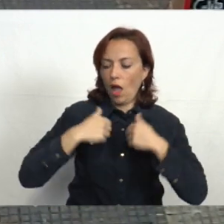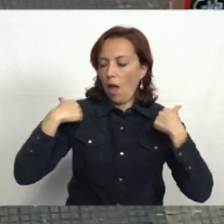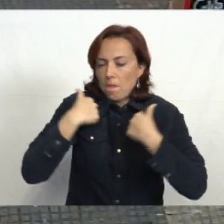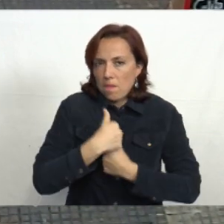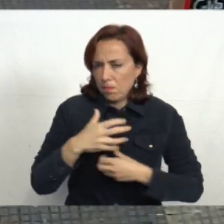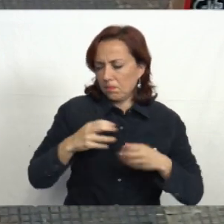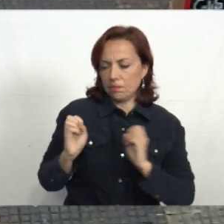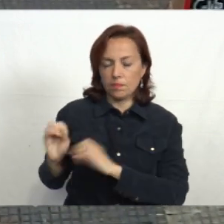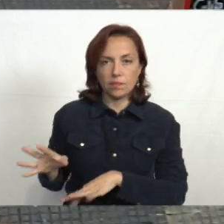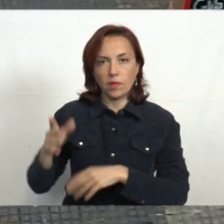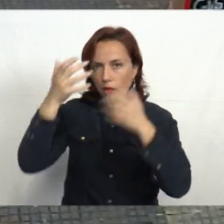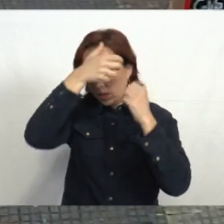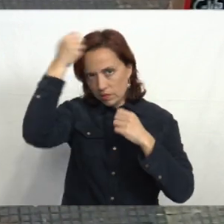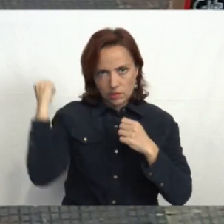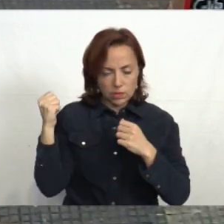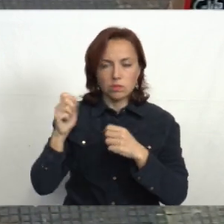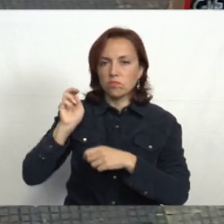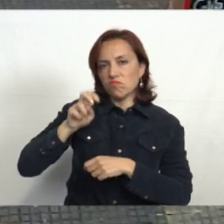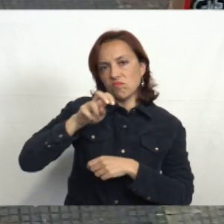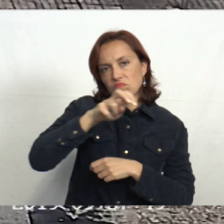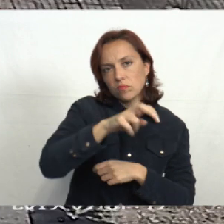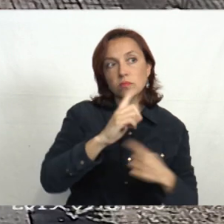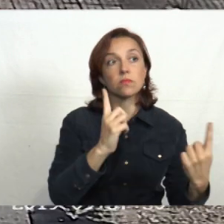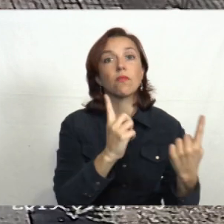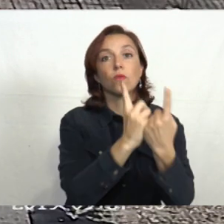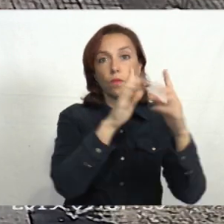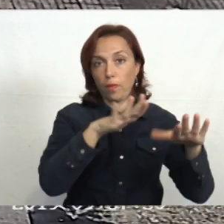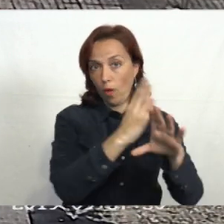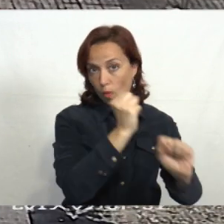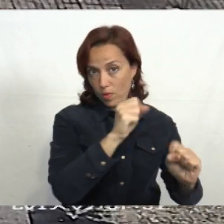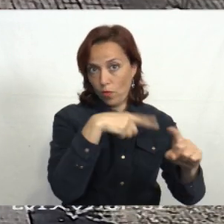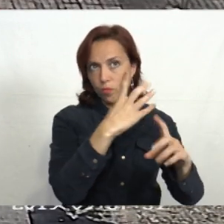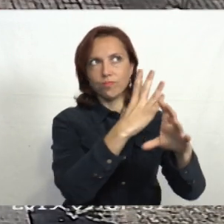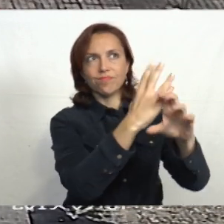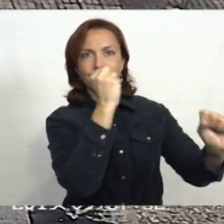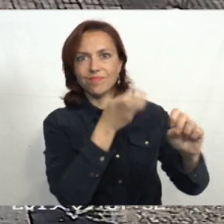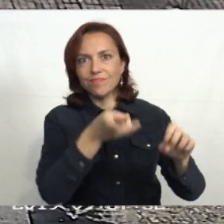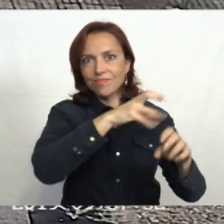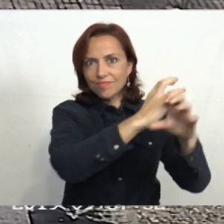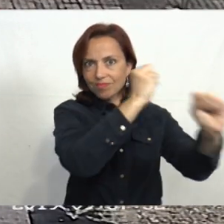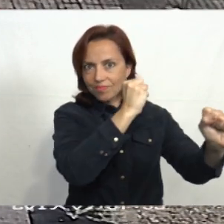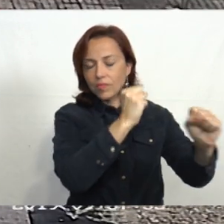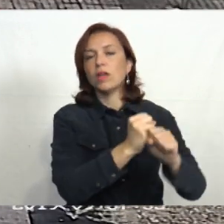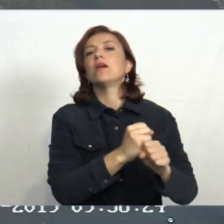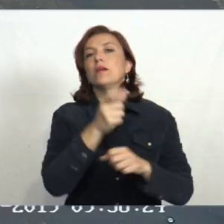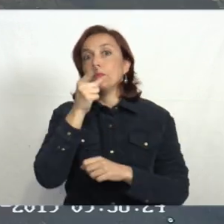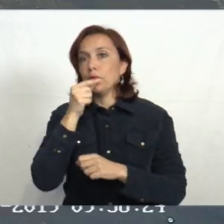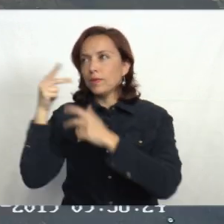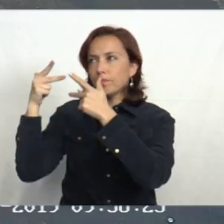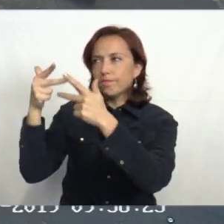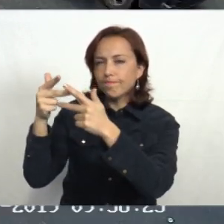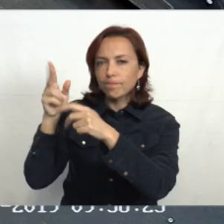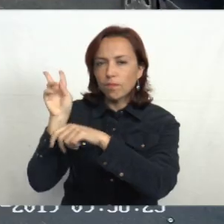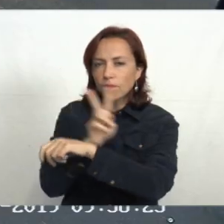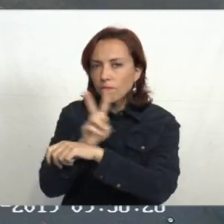y el gorro y caminó a algunas cuadras hasta que se encontraron en una parada para tomar un ómnibus. Los visualizadores de la policía realizaron el